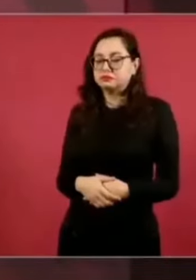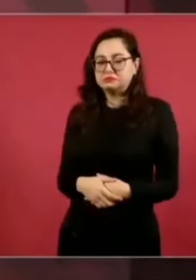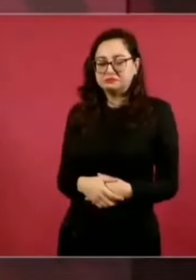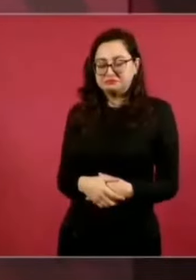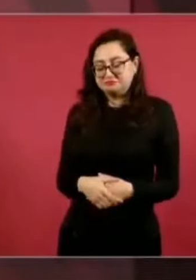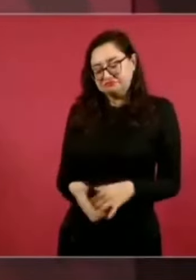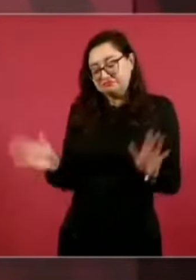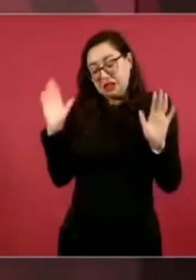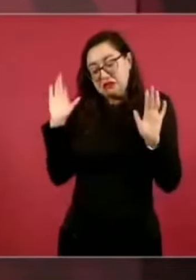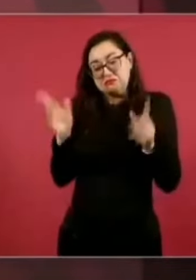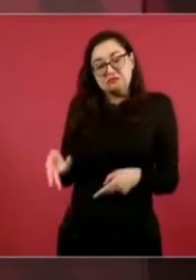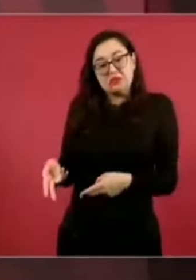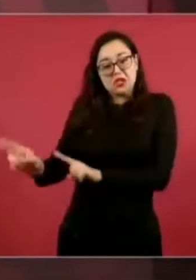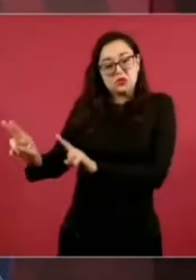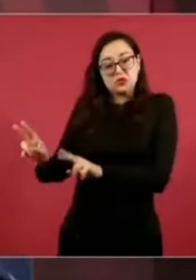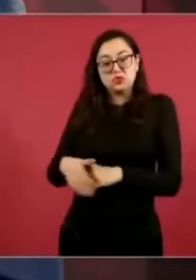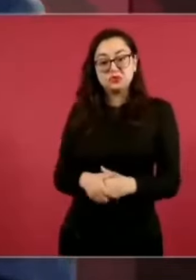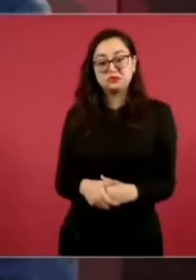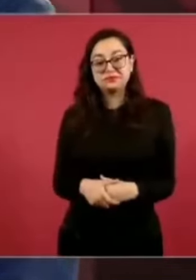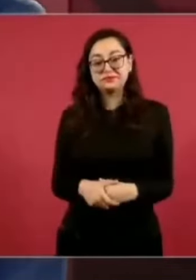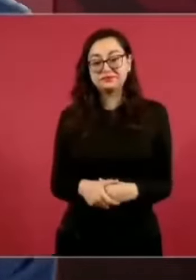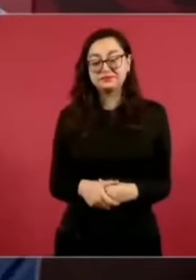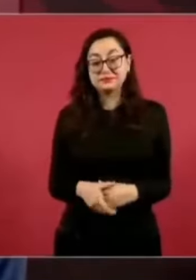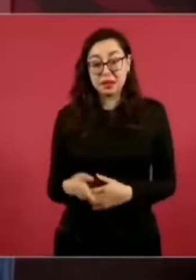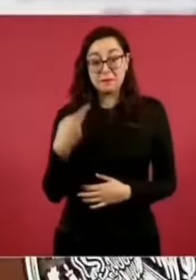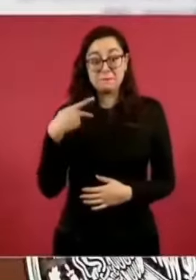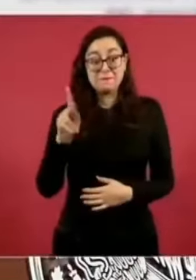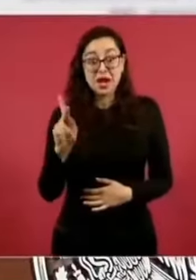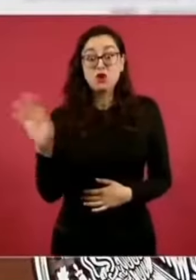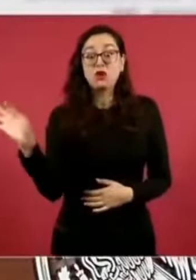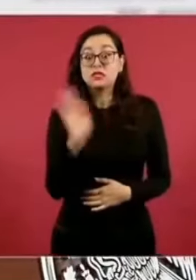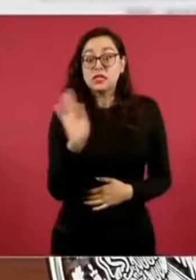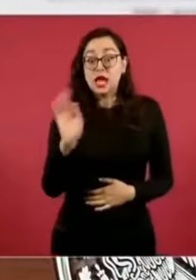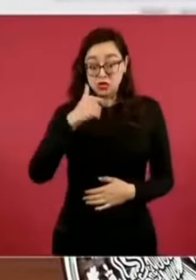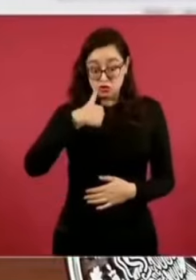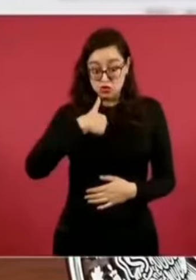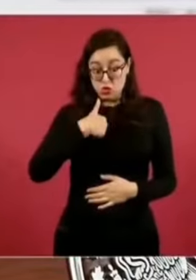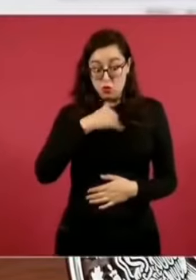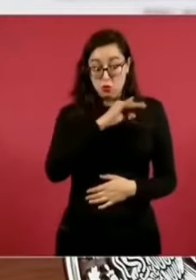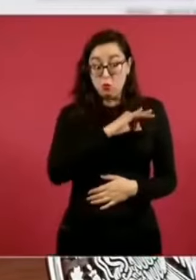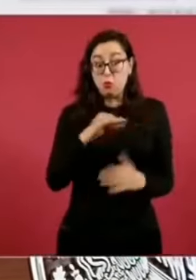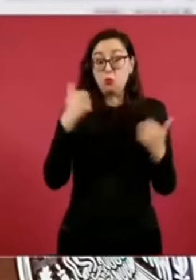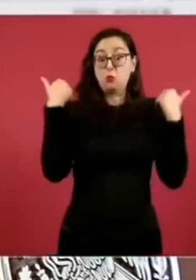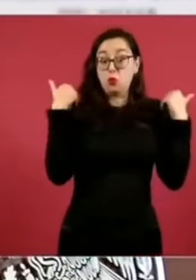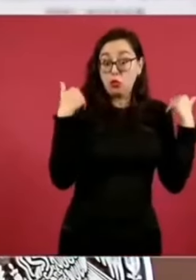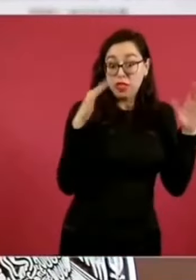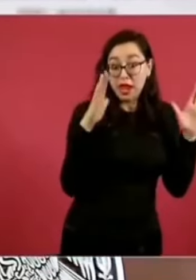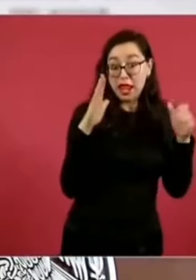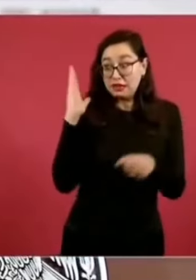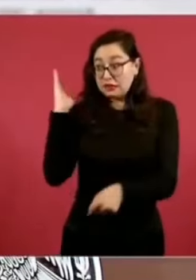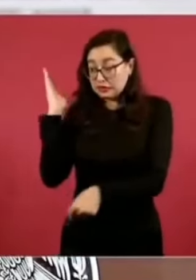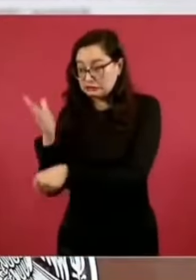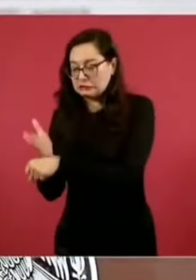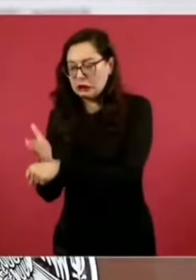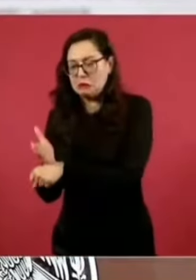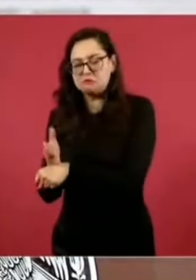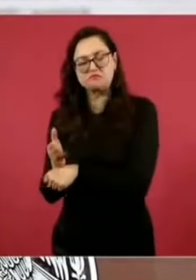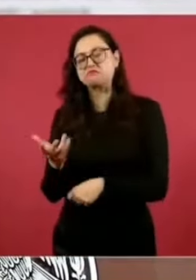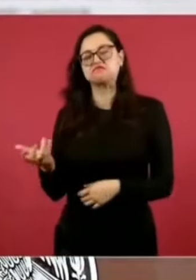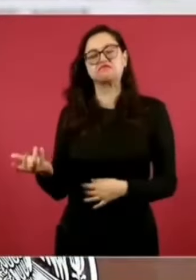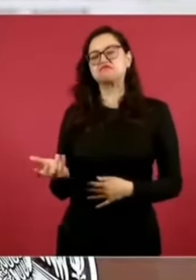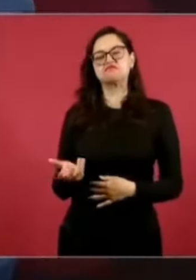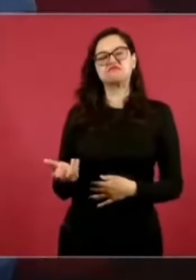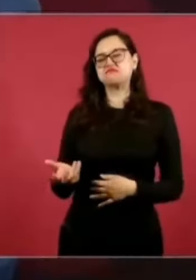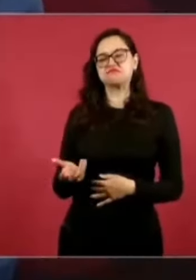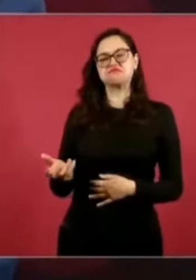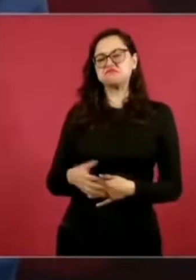se garantiza el